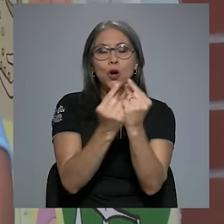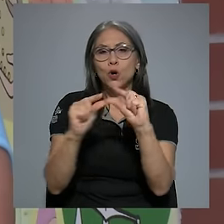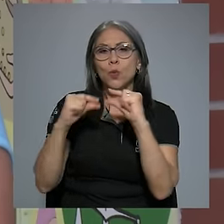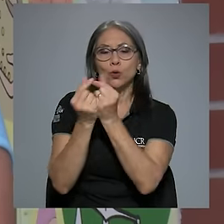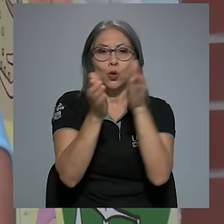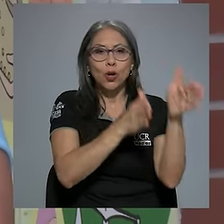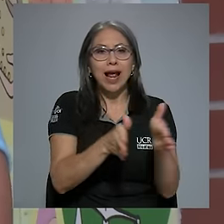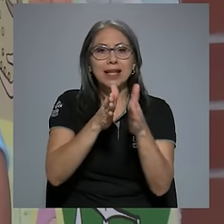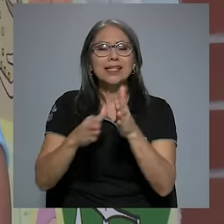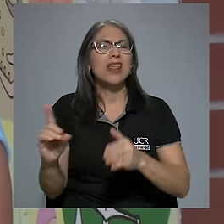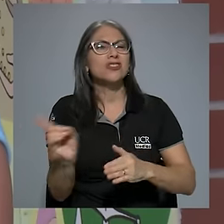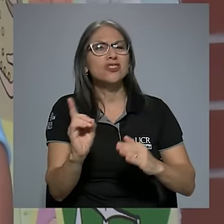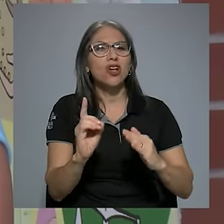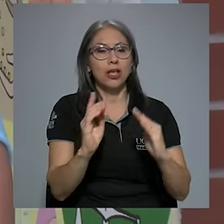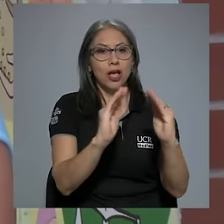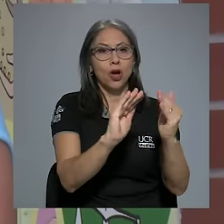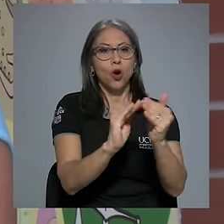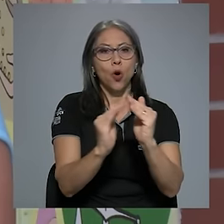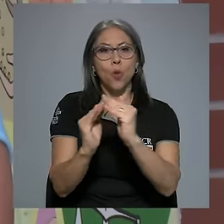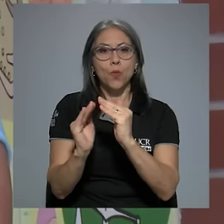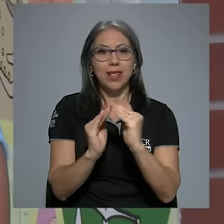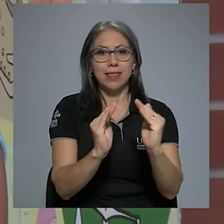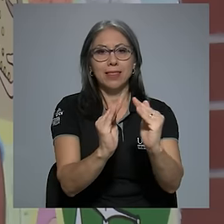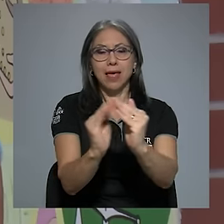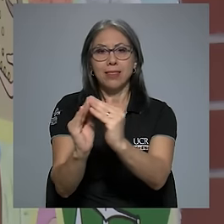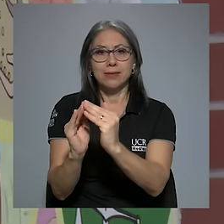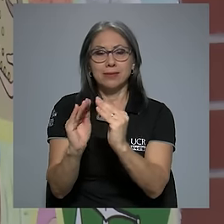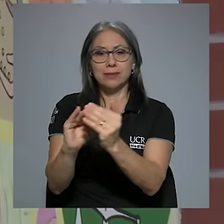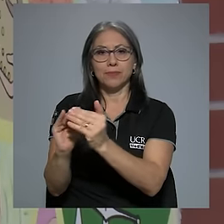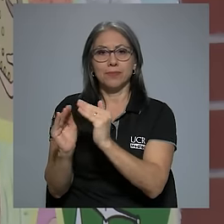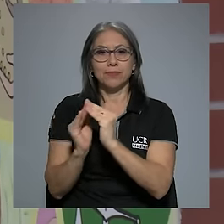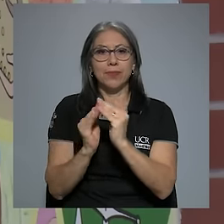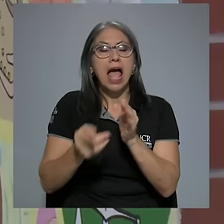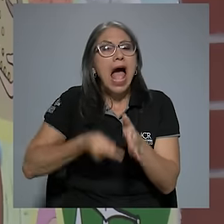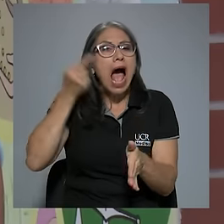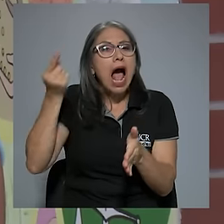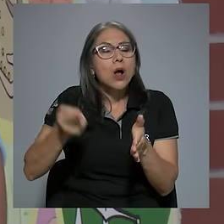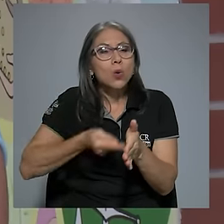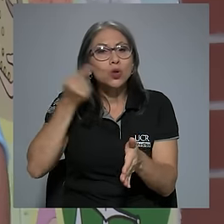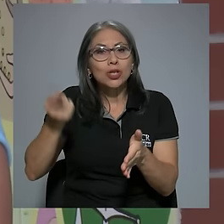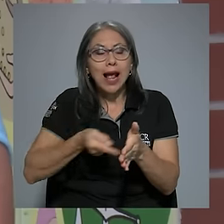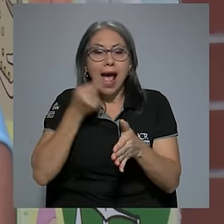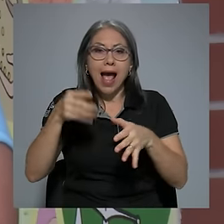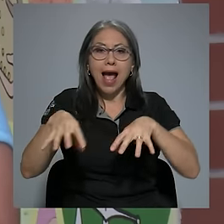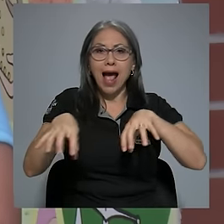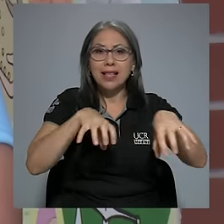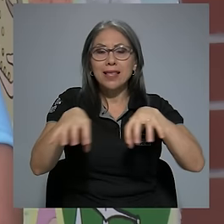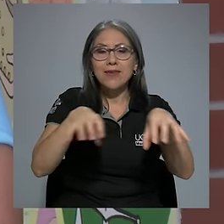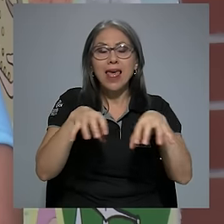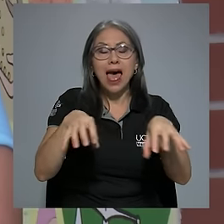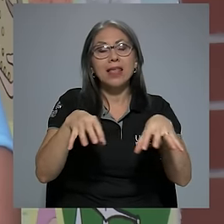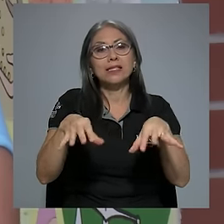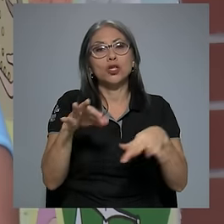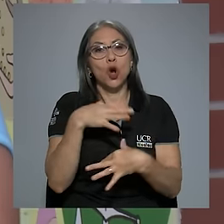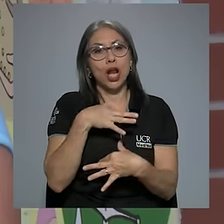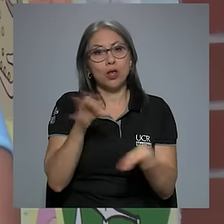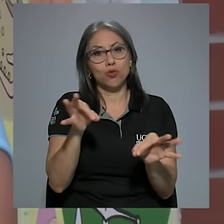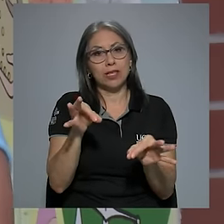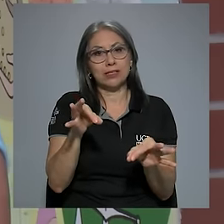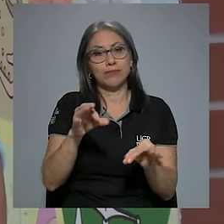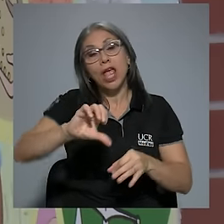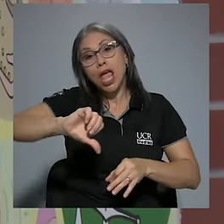en las comunidades. En algunos casos, las actividades son gratuitas,